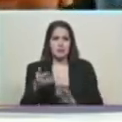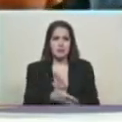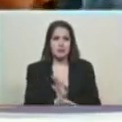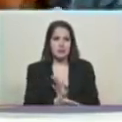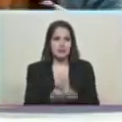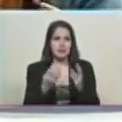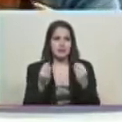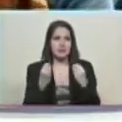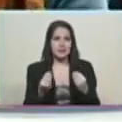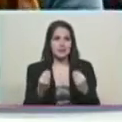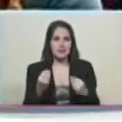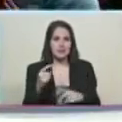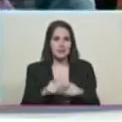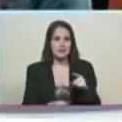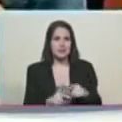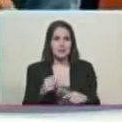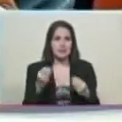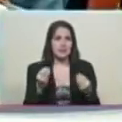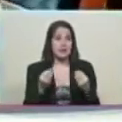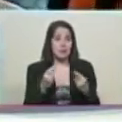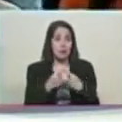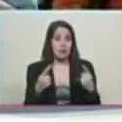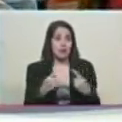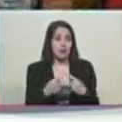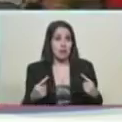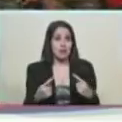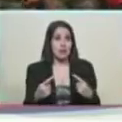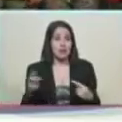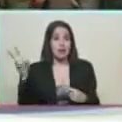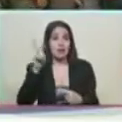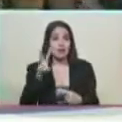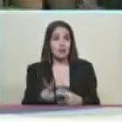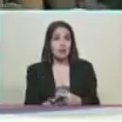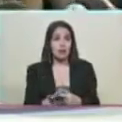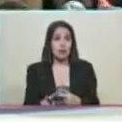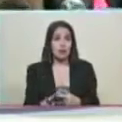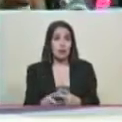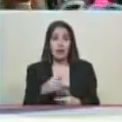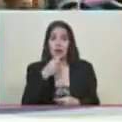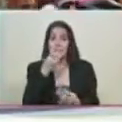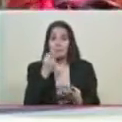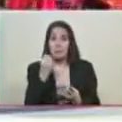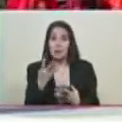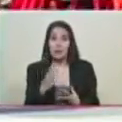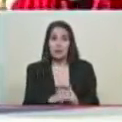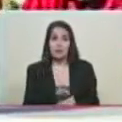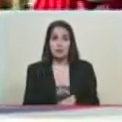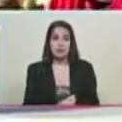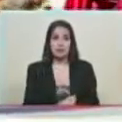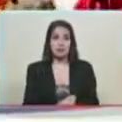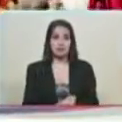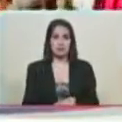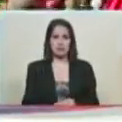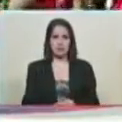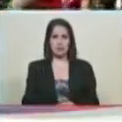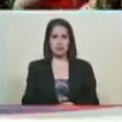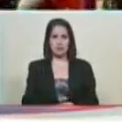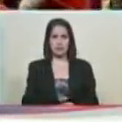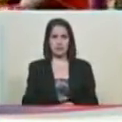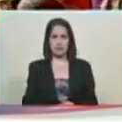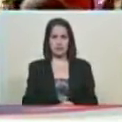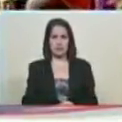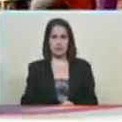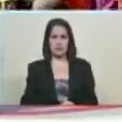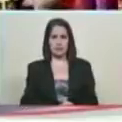presión cultural de la diversidad venezolana? Ernesto, dame un comentario. Sí, presidente. Bueno, usted lo ha dicho,